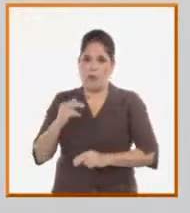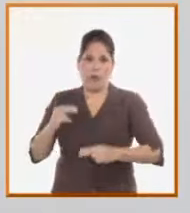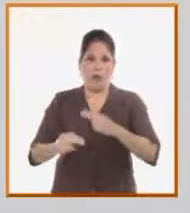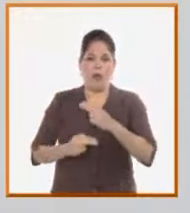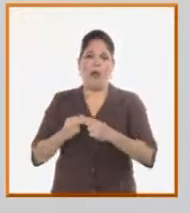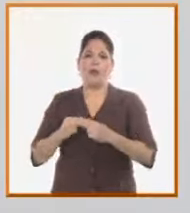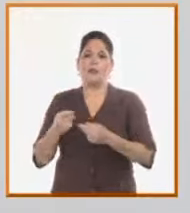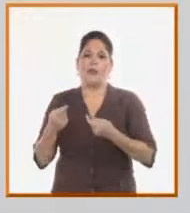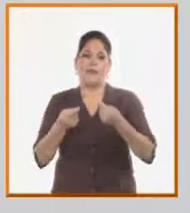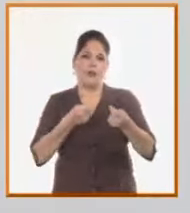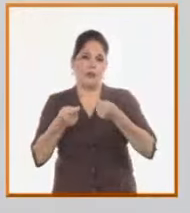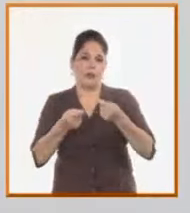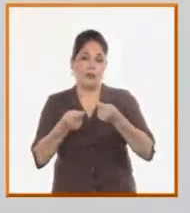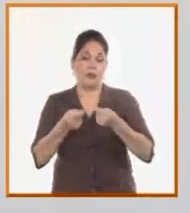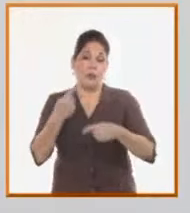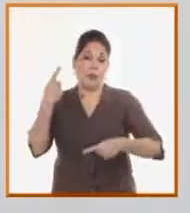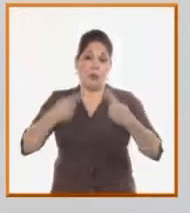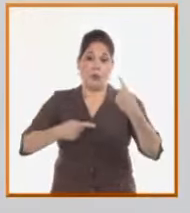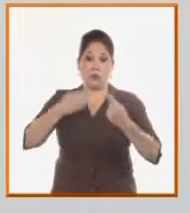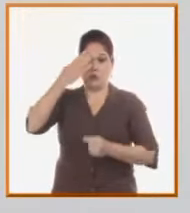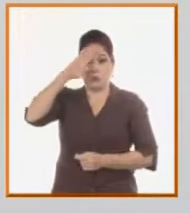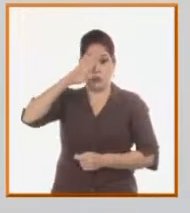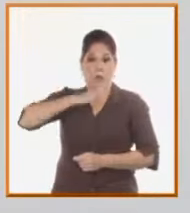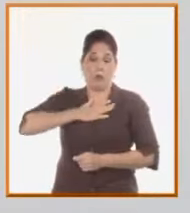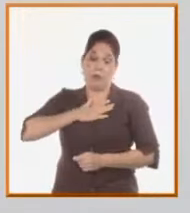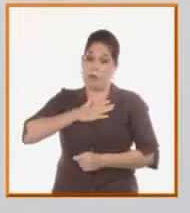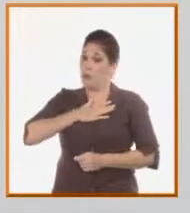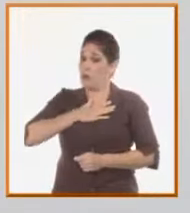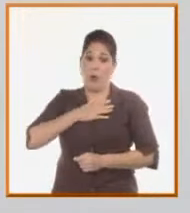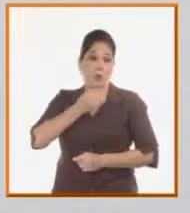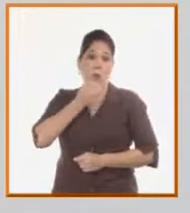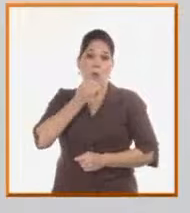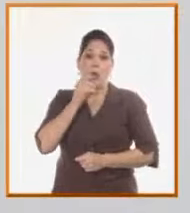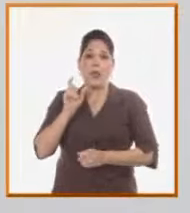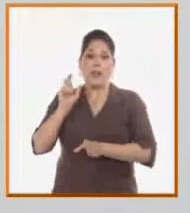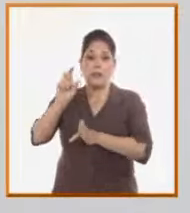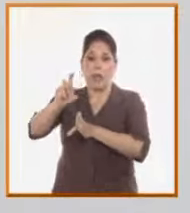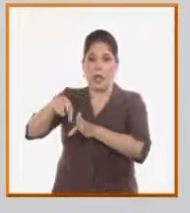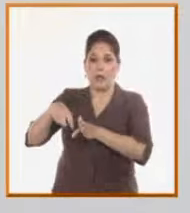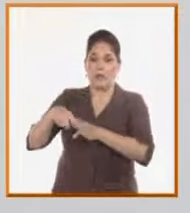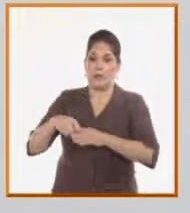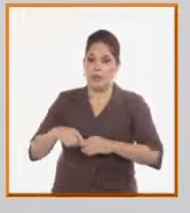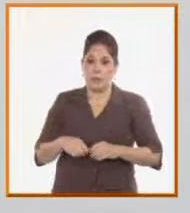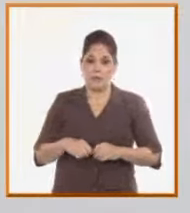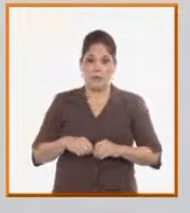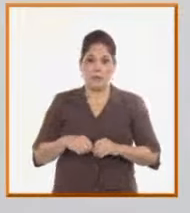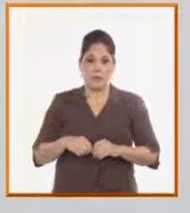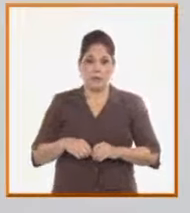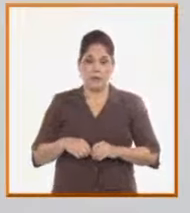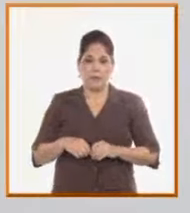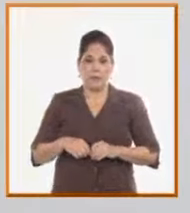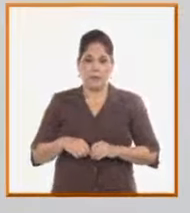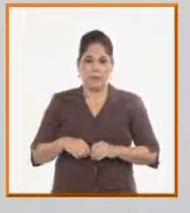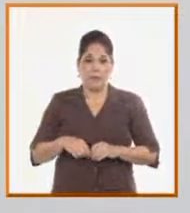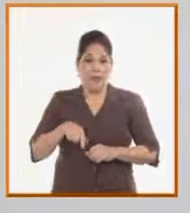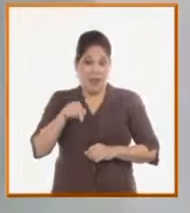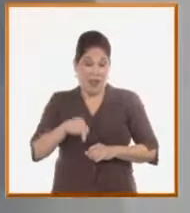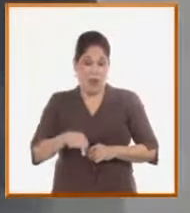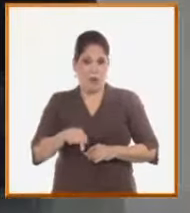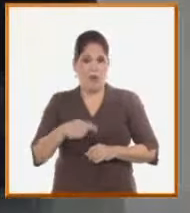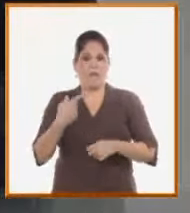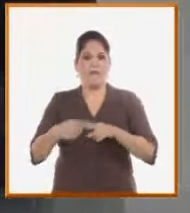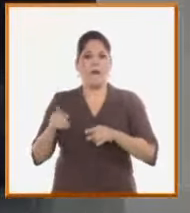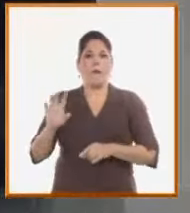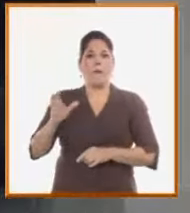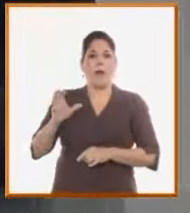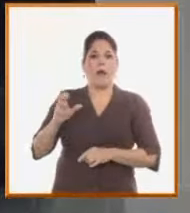operaciones financieras con Cuba. Se impide el uso de las tarjetas y medios de pago electrónico a los clientes que proceden de bancos